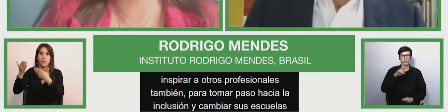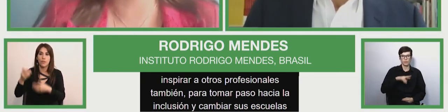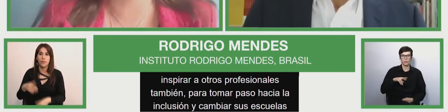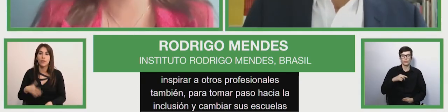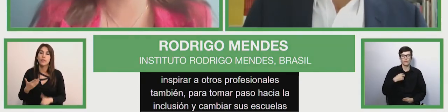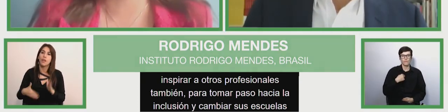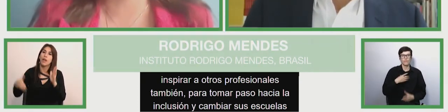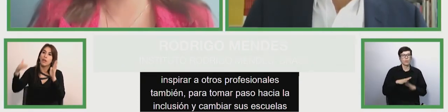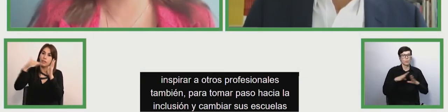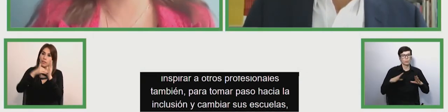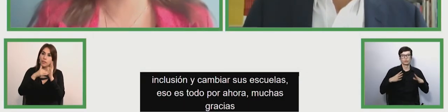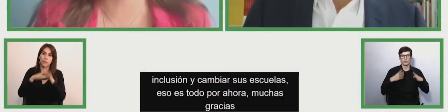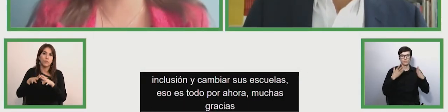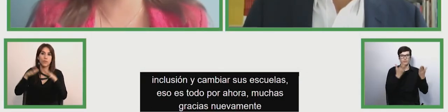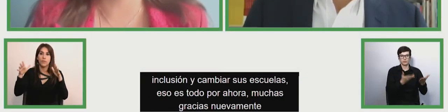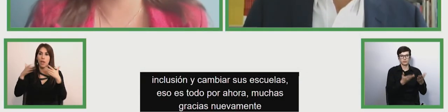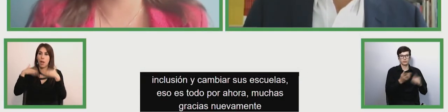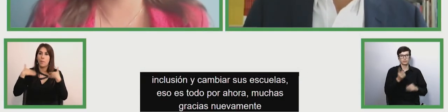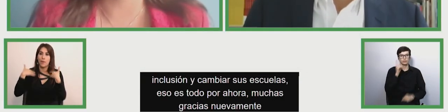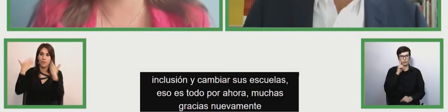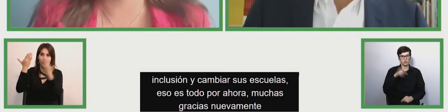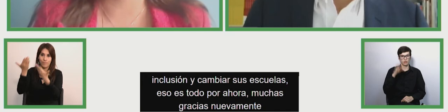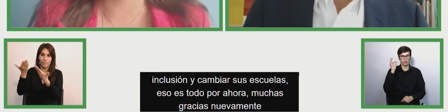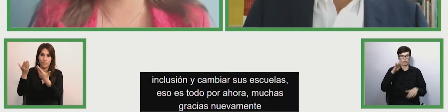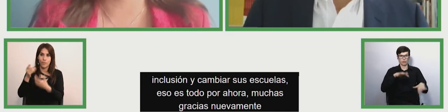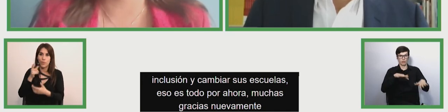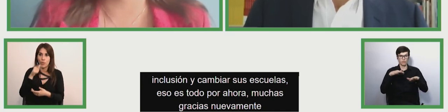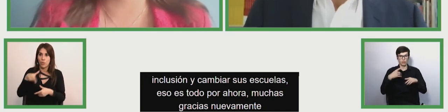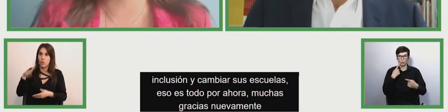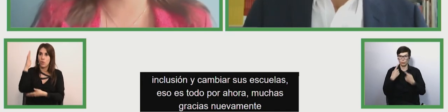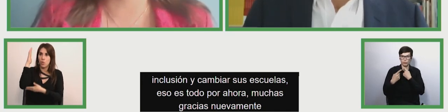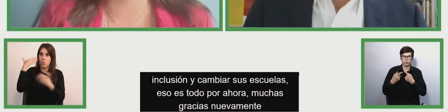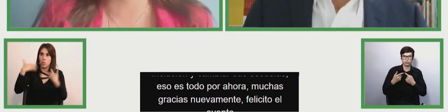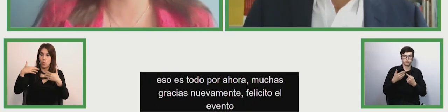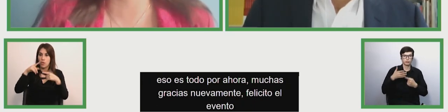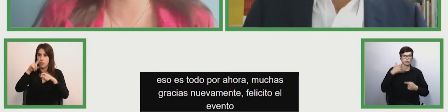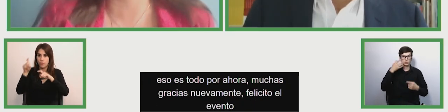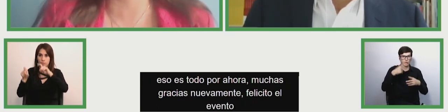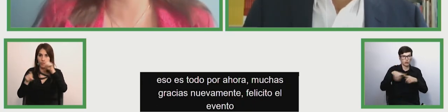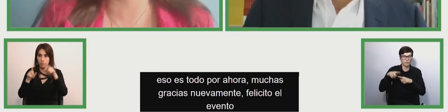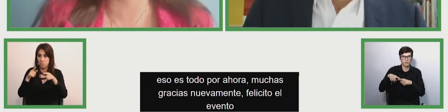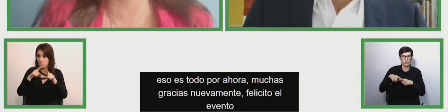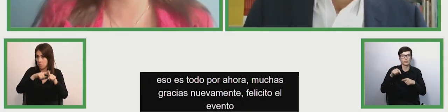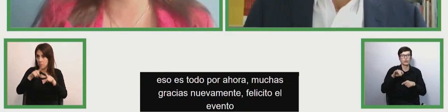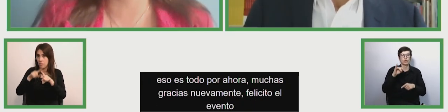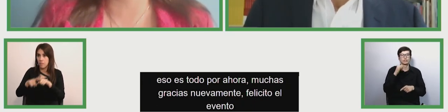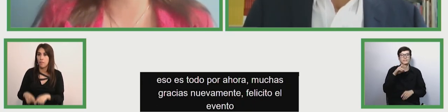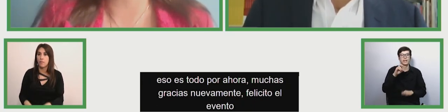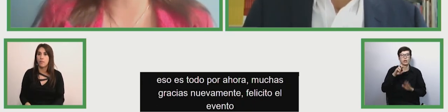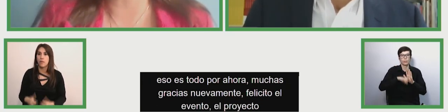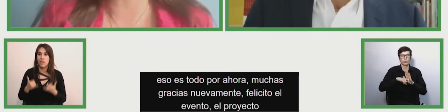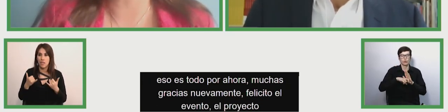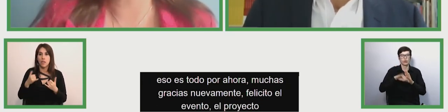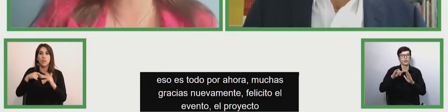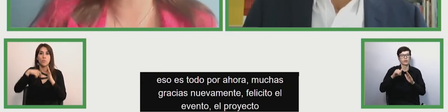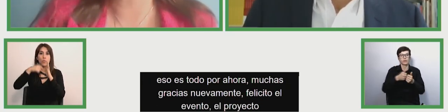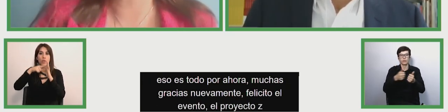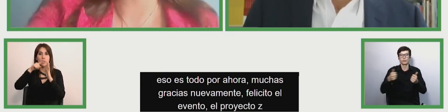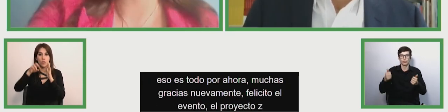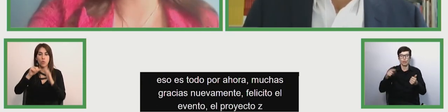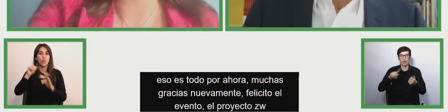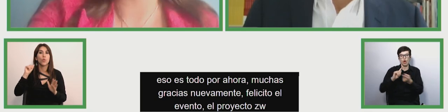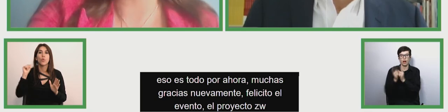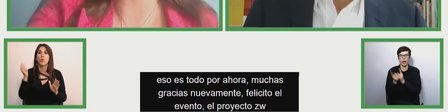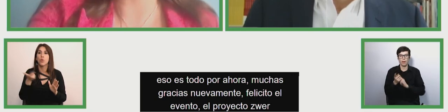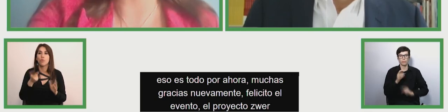felicito el evento el proyecto Zero Project y todos aquellos cambios en